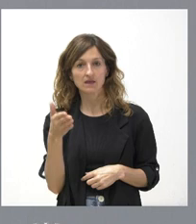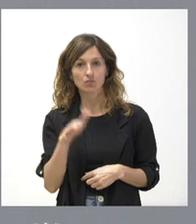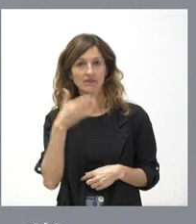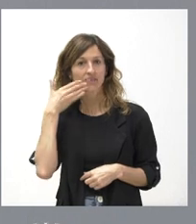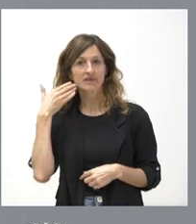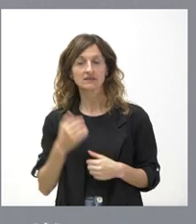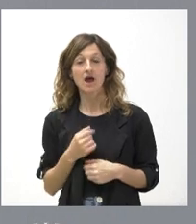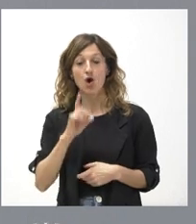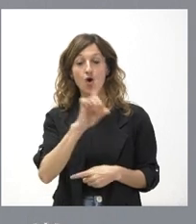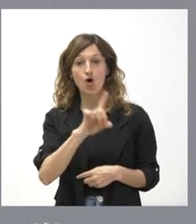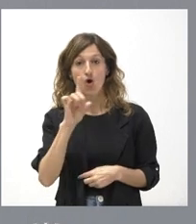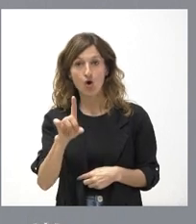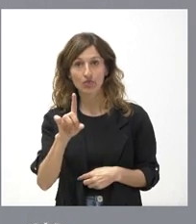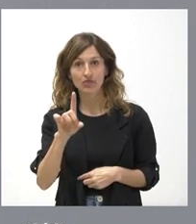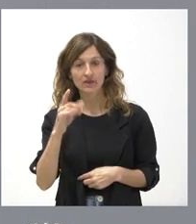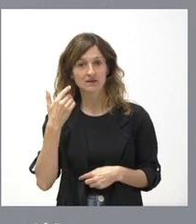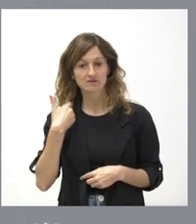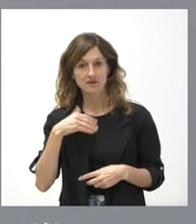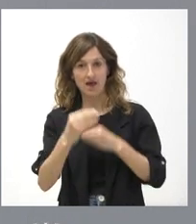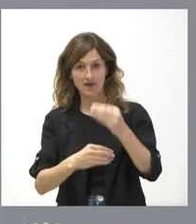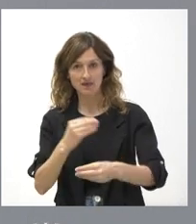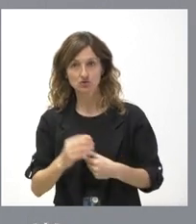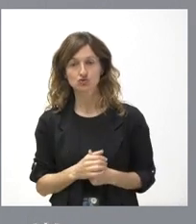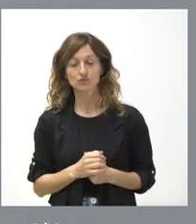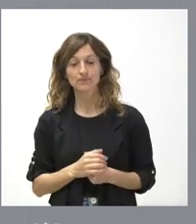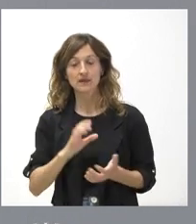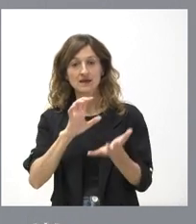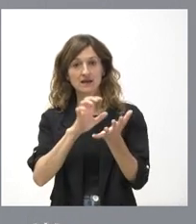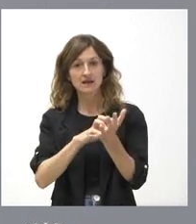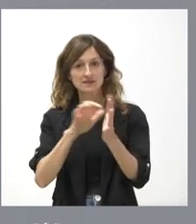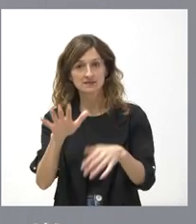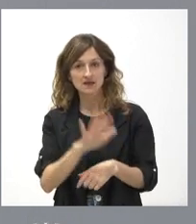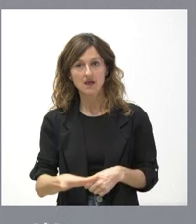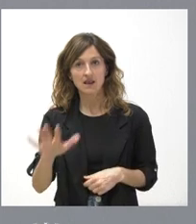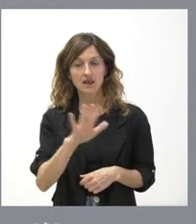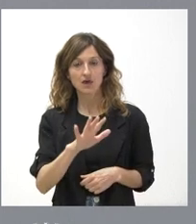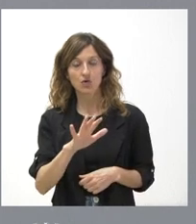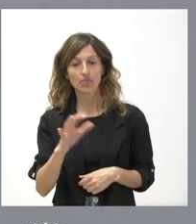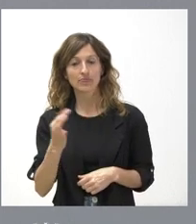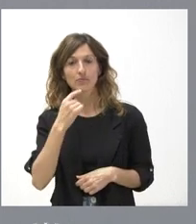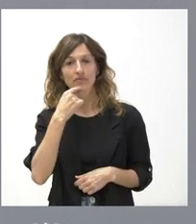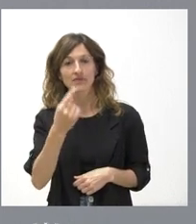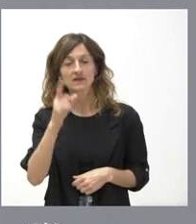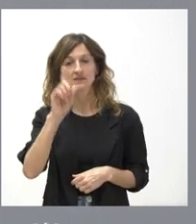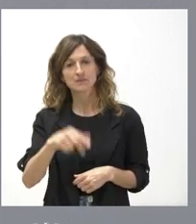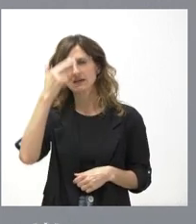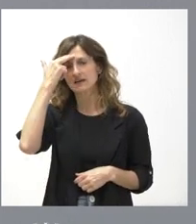11 se han llevado a término y en Castilla y León tenemos que decir que también respetamos el derecho a la objeción